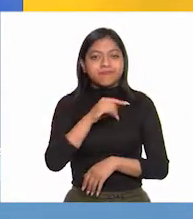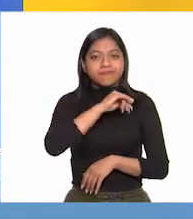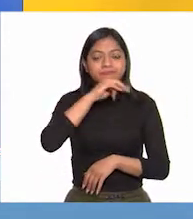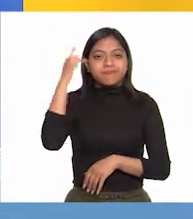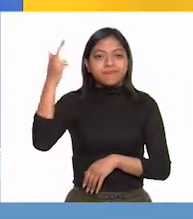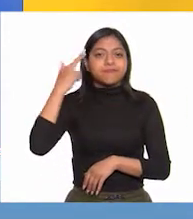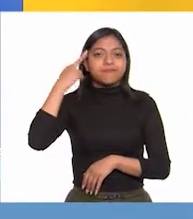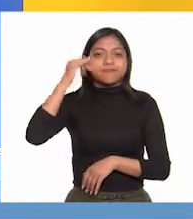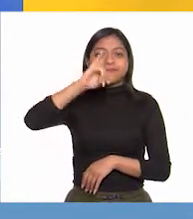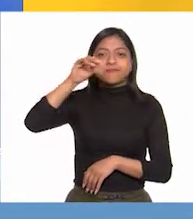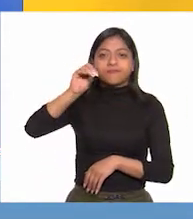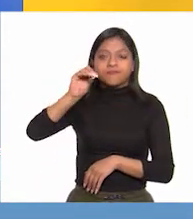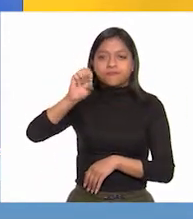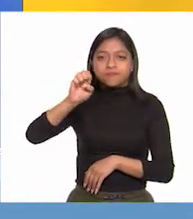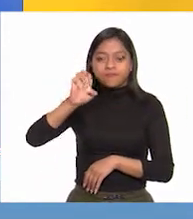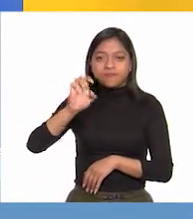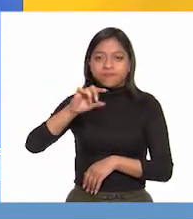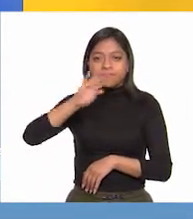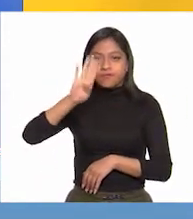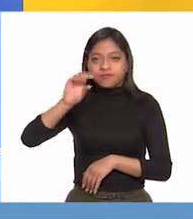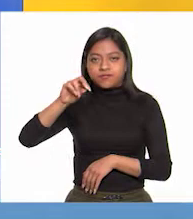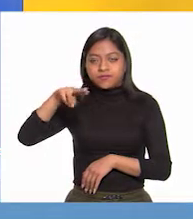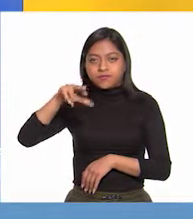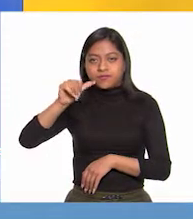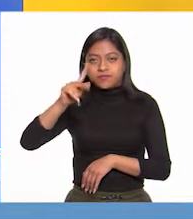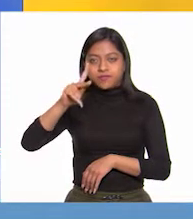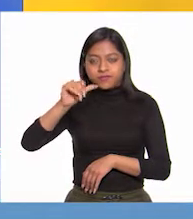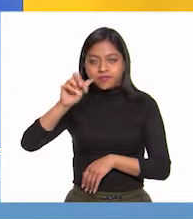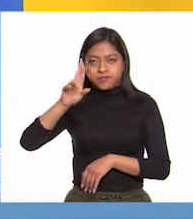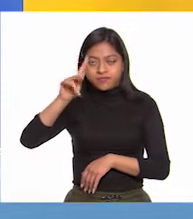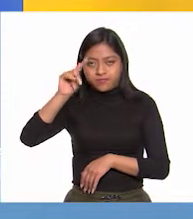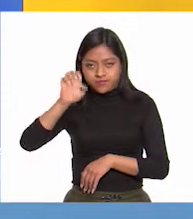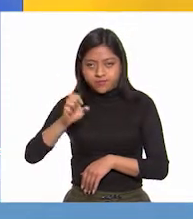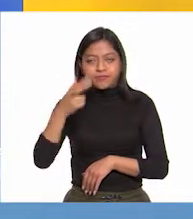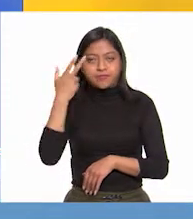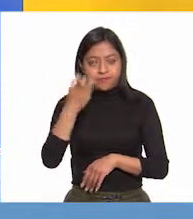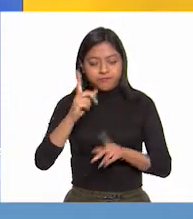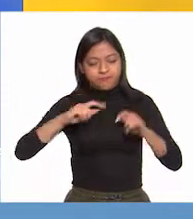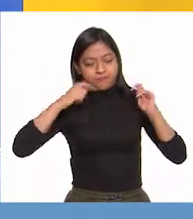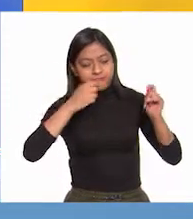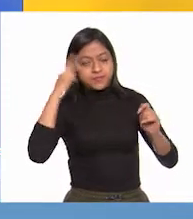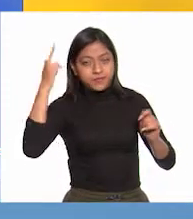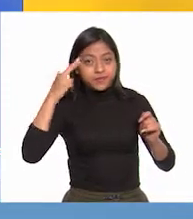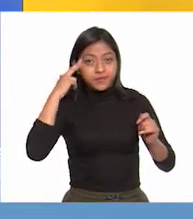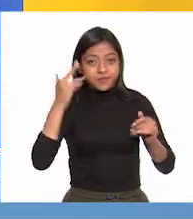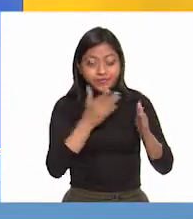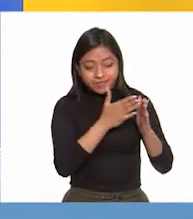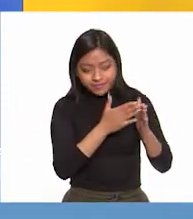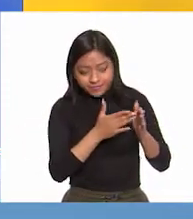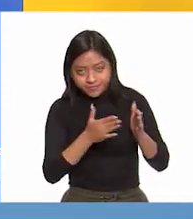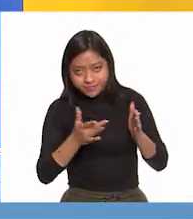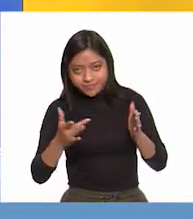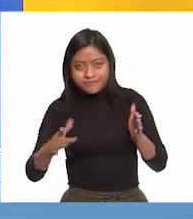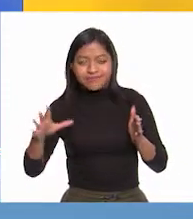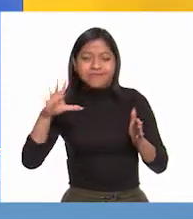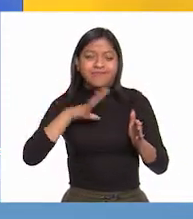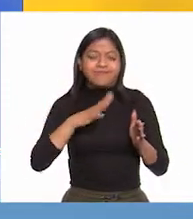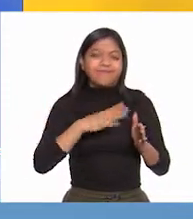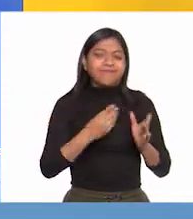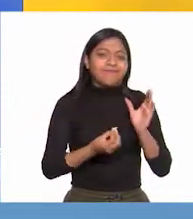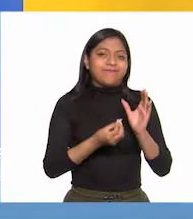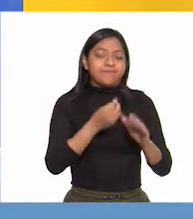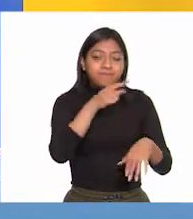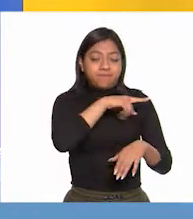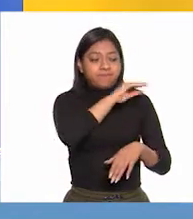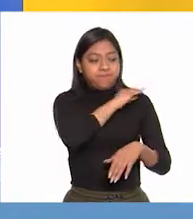Bonaparte, hermano de Napoleón Bonaparte. Durante ese tiempo ocurrieron insurrecciones del pueblo español